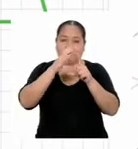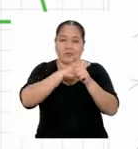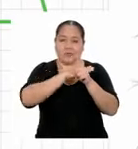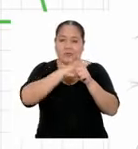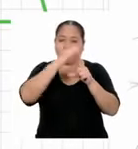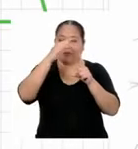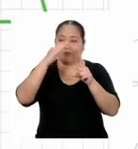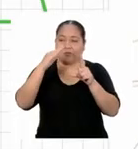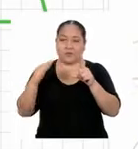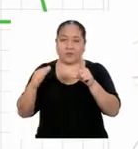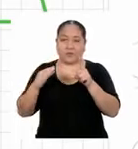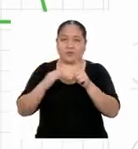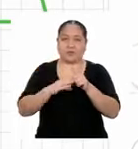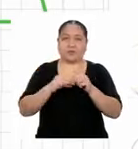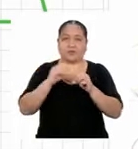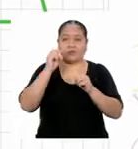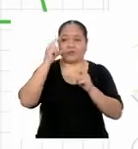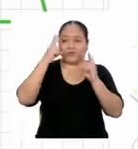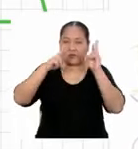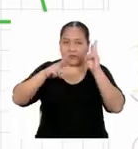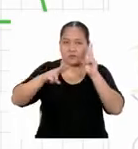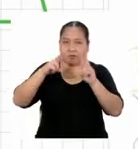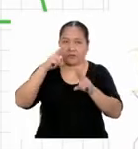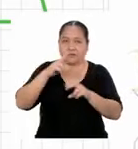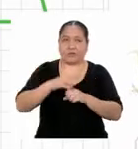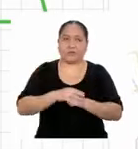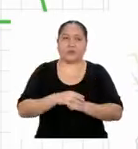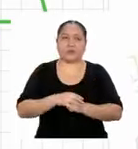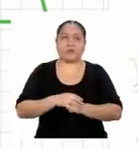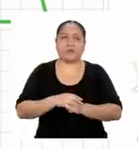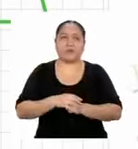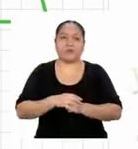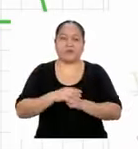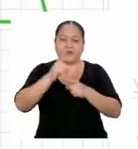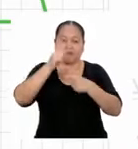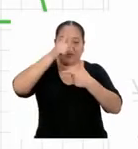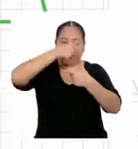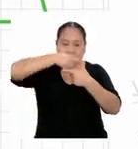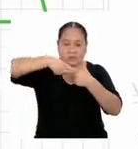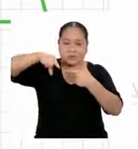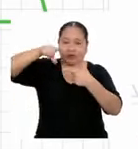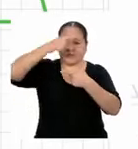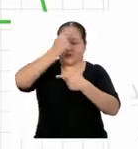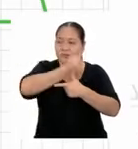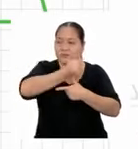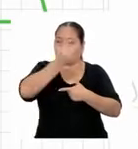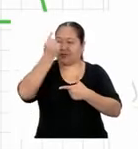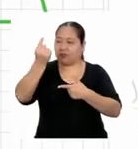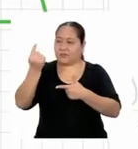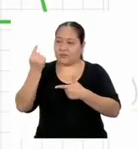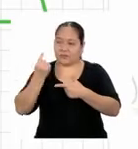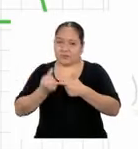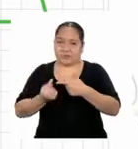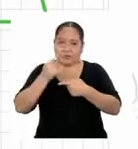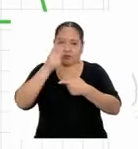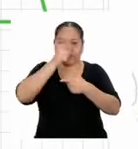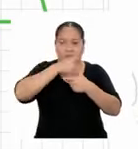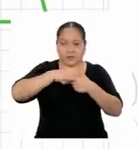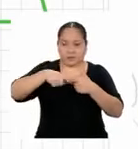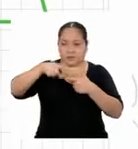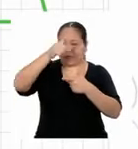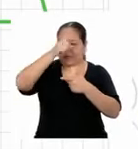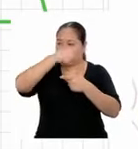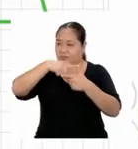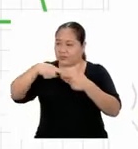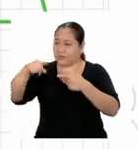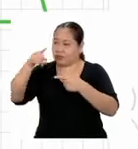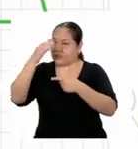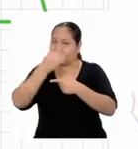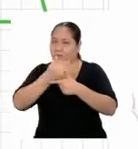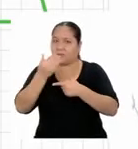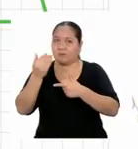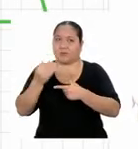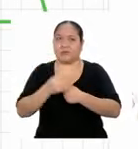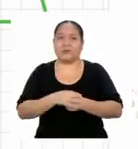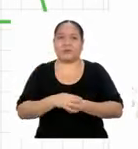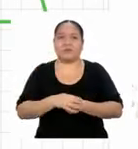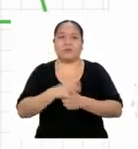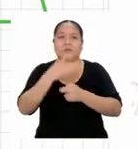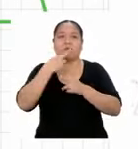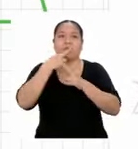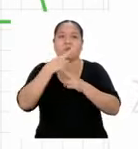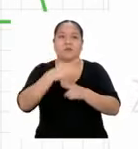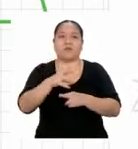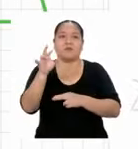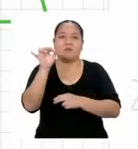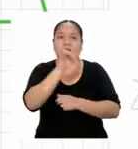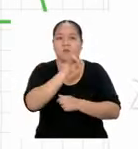triángulos, podemos observar que, al dividir cada uno de los lados con su correspondiente de la otra figura, el resultado